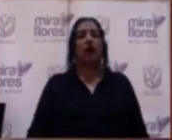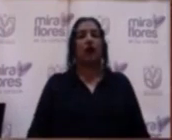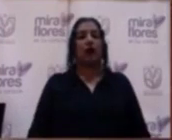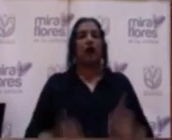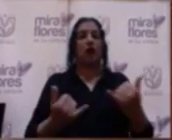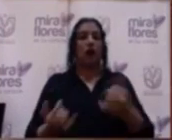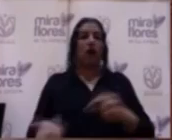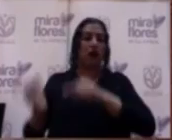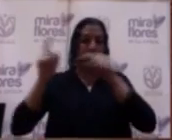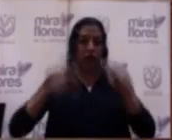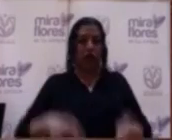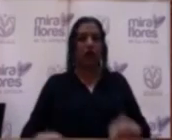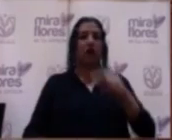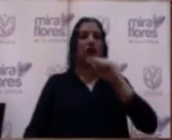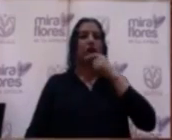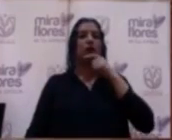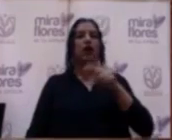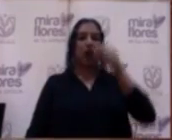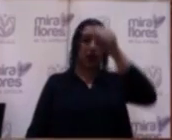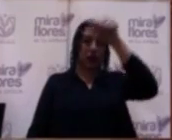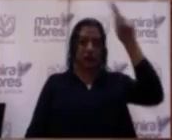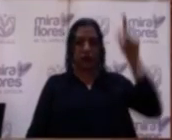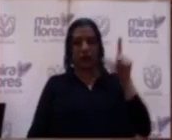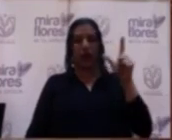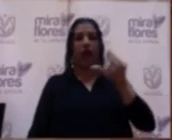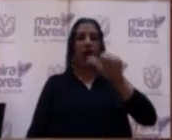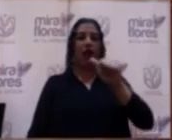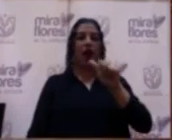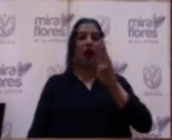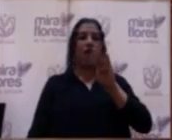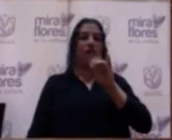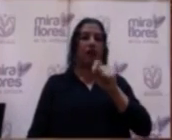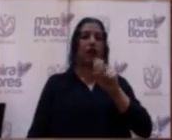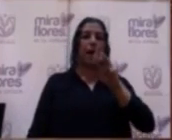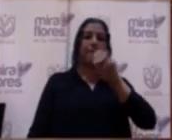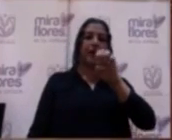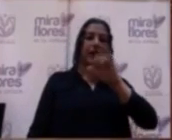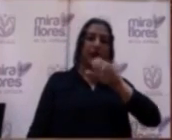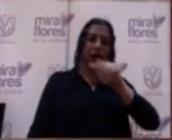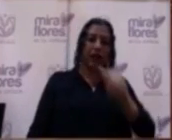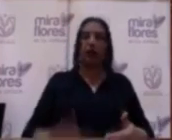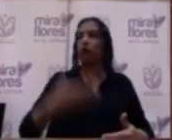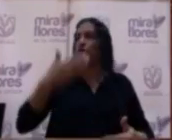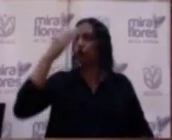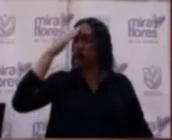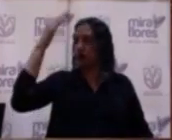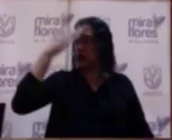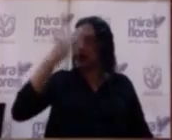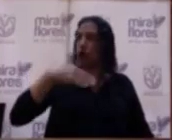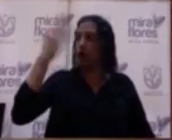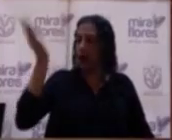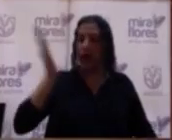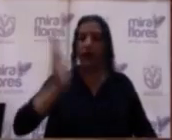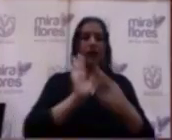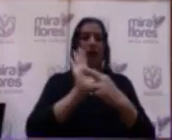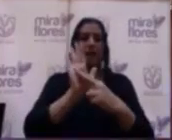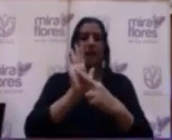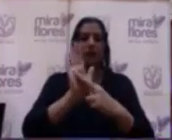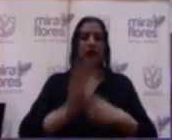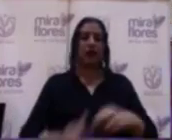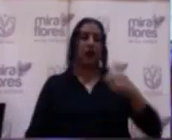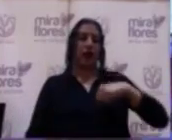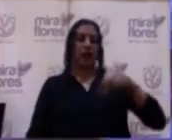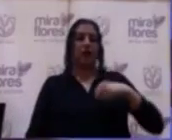licenciada Aminta Mengíbar, a quien le damos un saludo cordial. Ella es representante de la